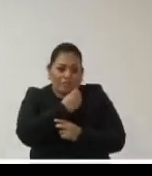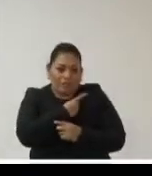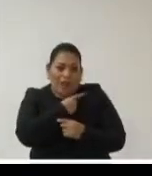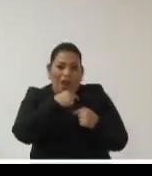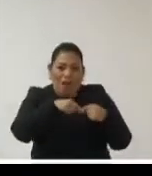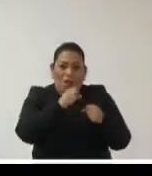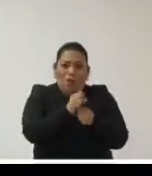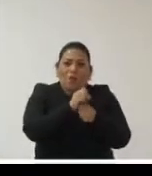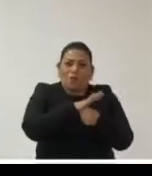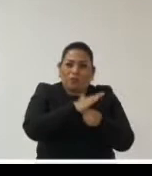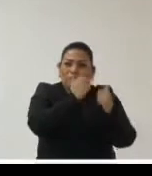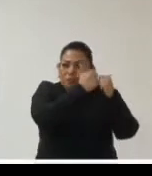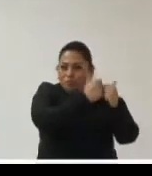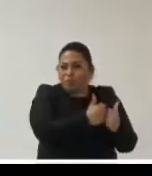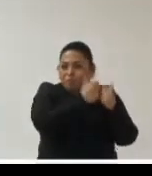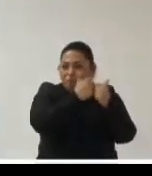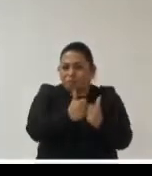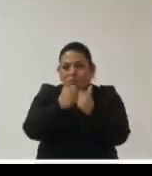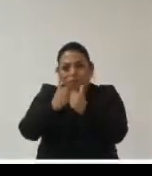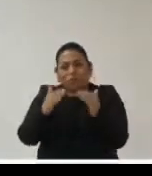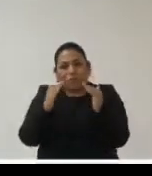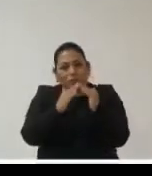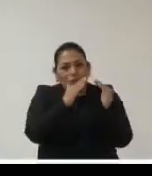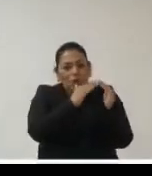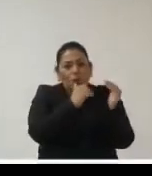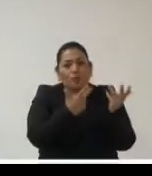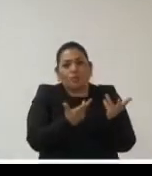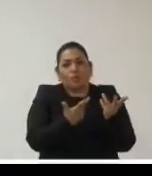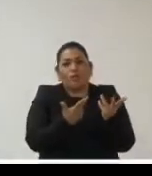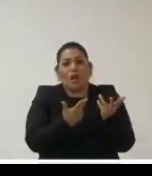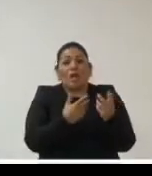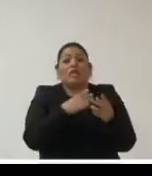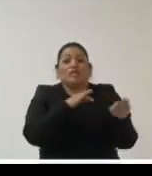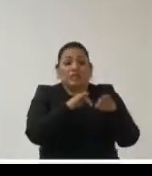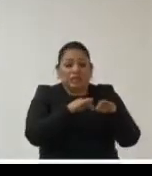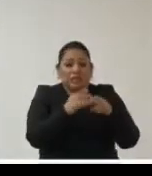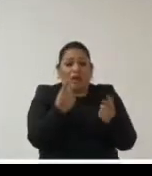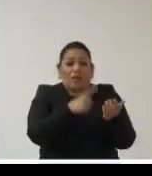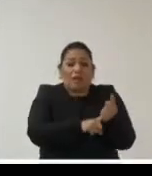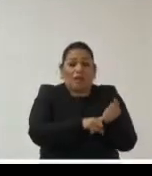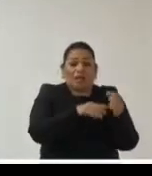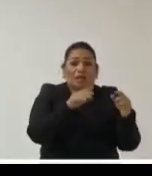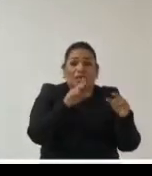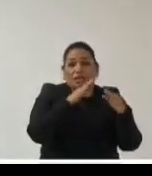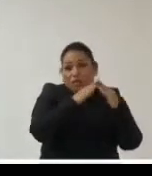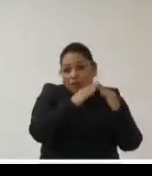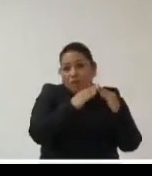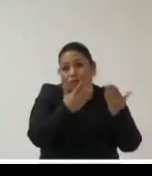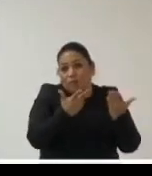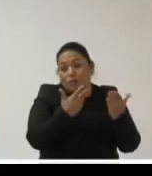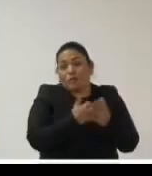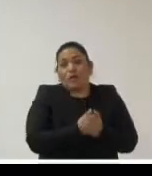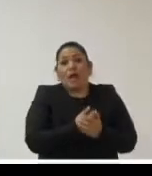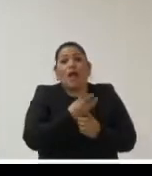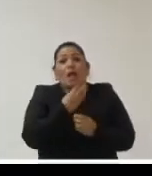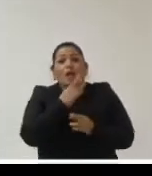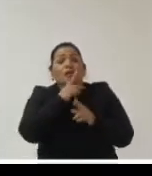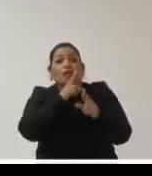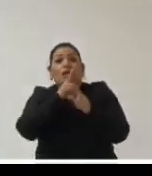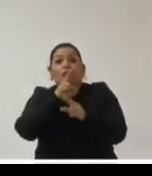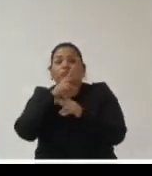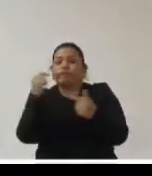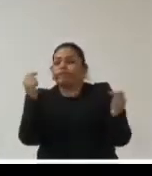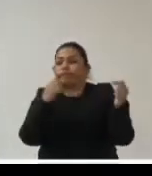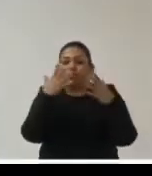genera o incluso insisto las consecuencias sociales económicas que tiene la pandemia a veces muchas veces las respuestas rápidas se